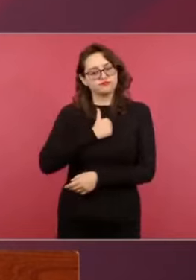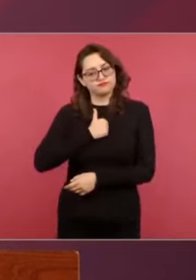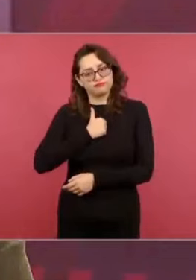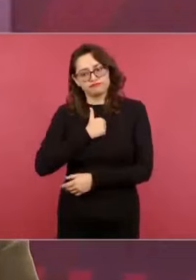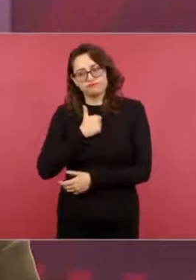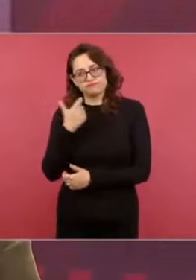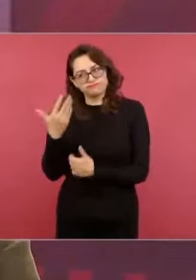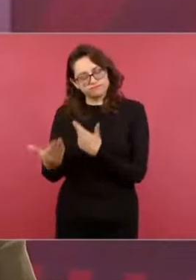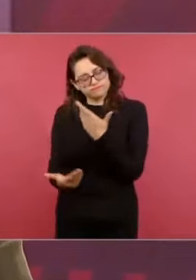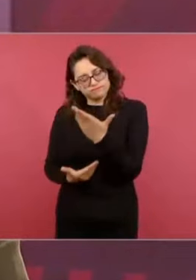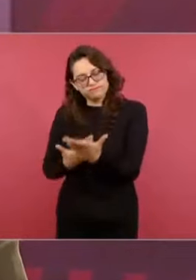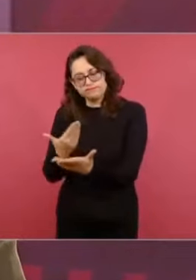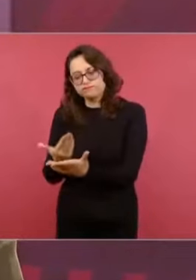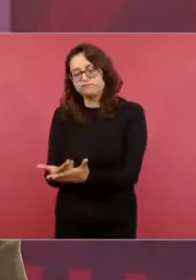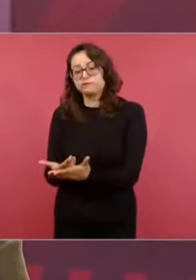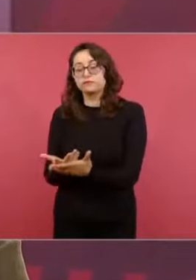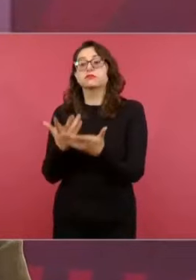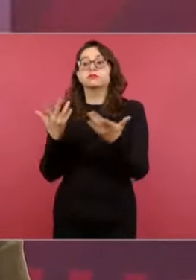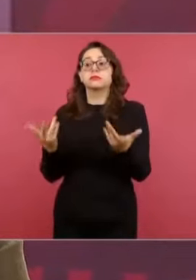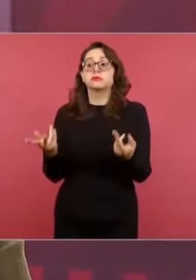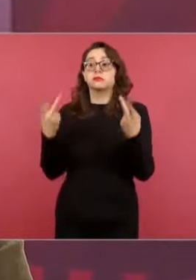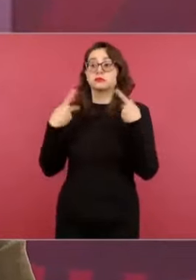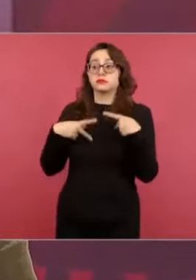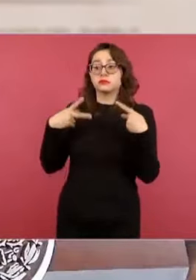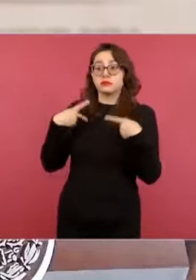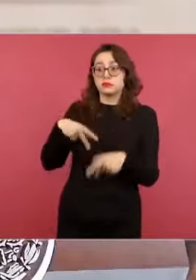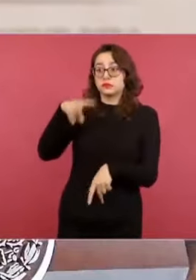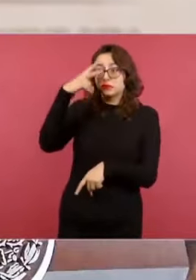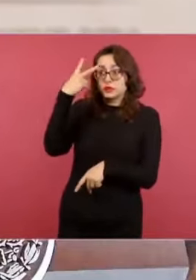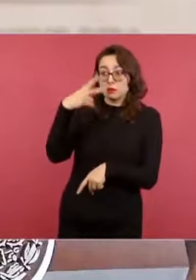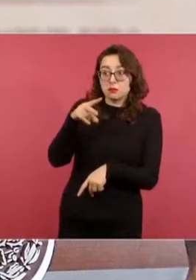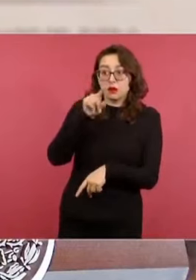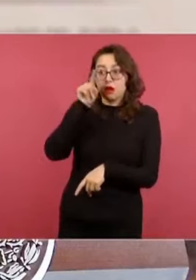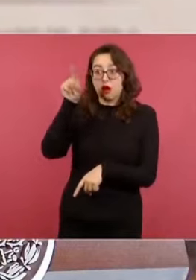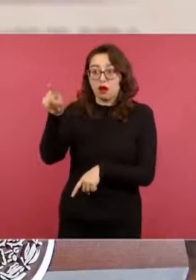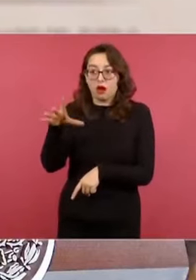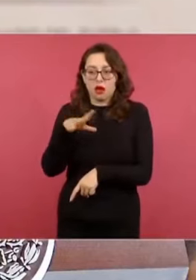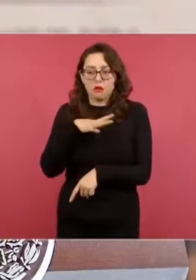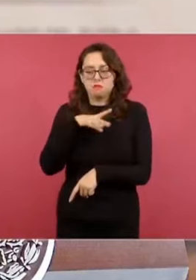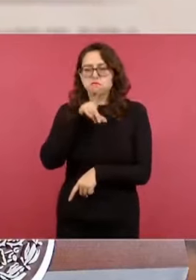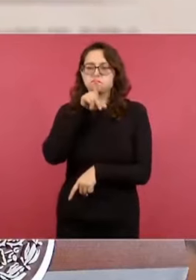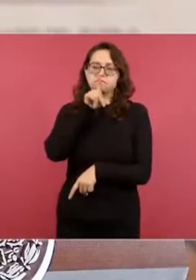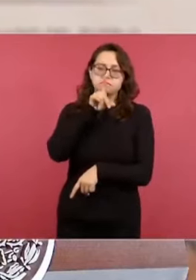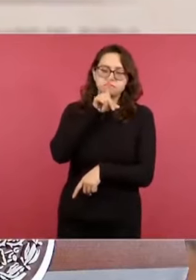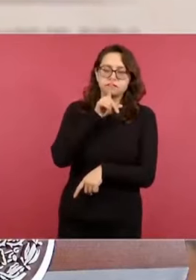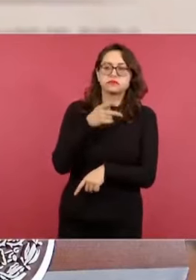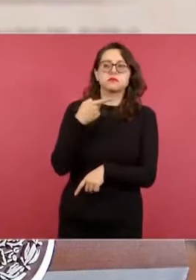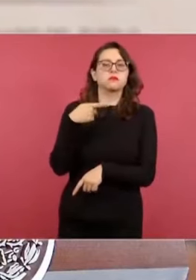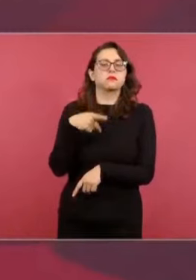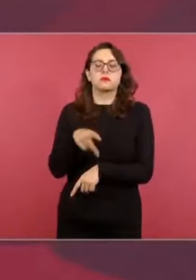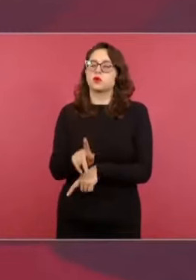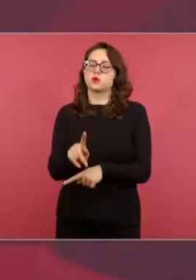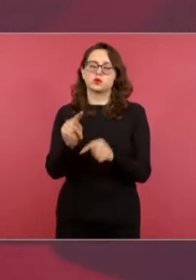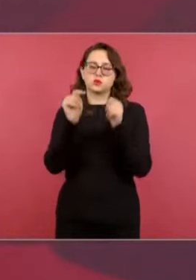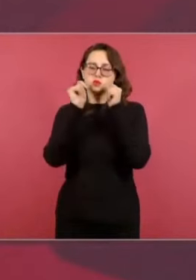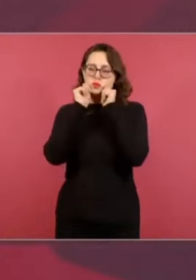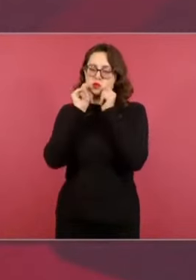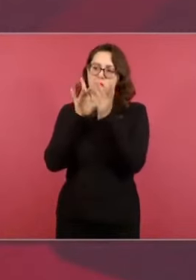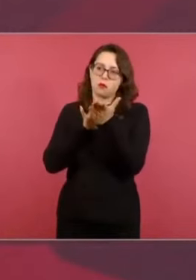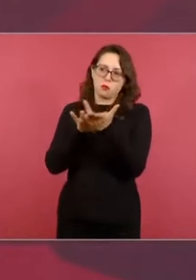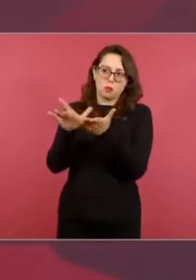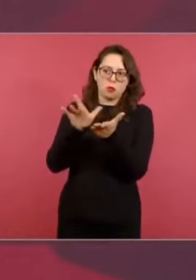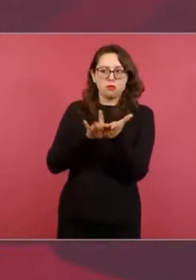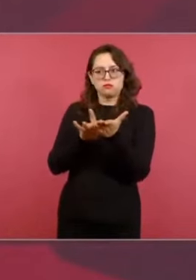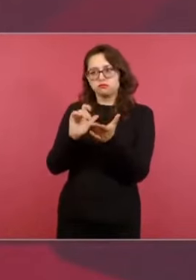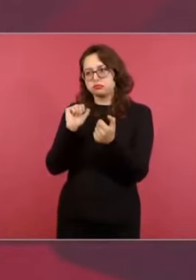mexicanas afectadas, pero desde acá mandamos nuestra solidaridad con el pueblo de